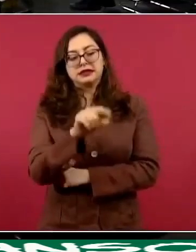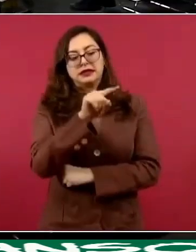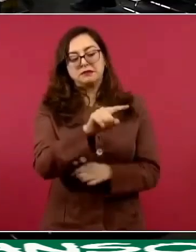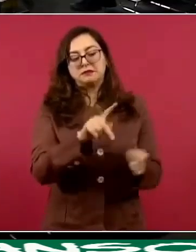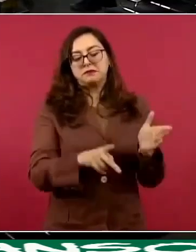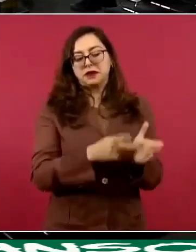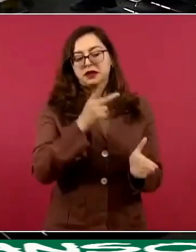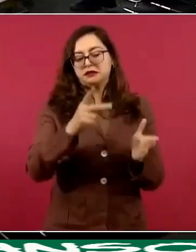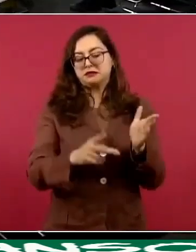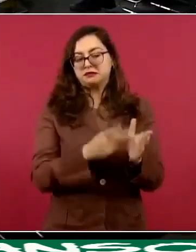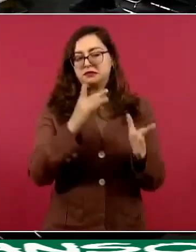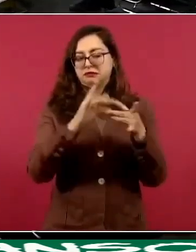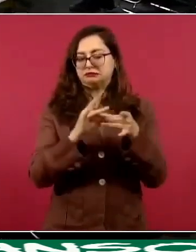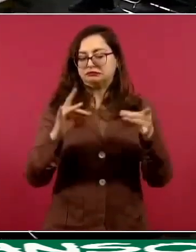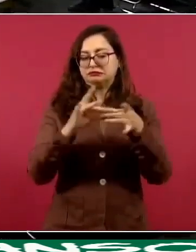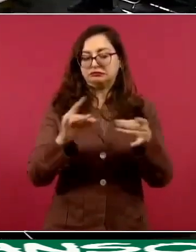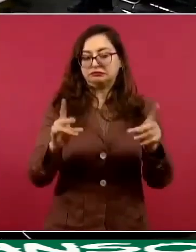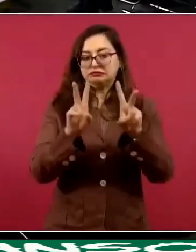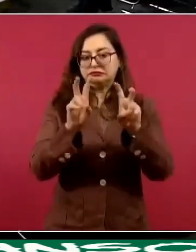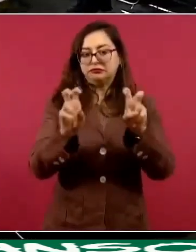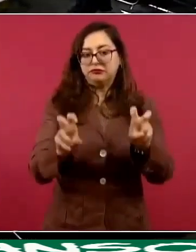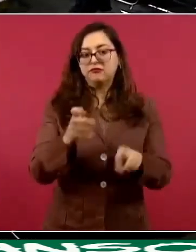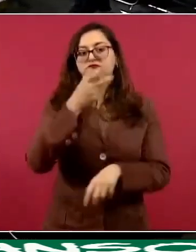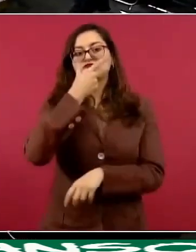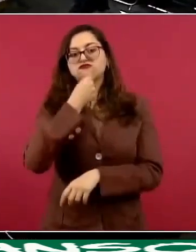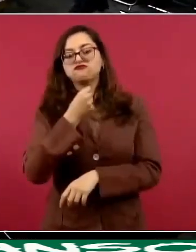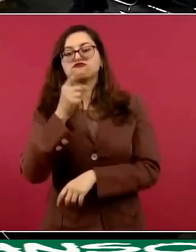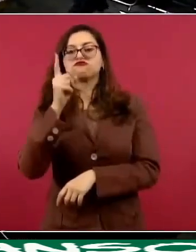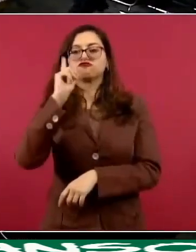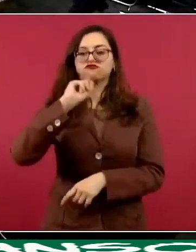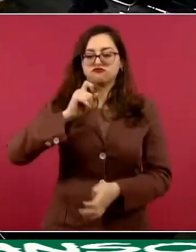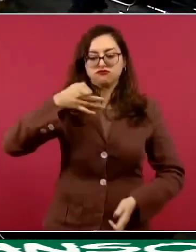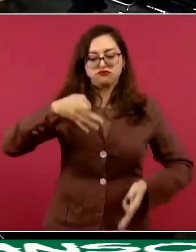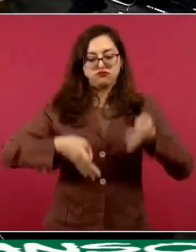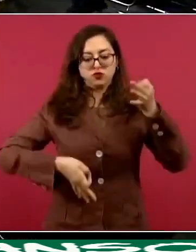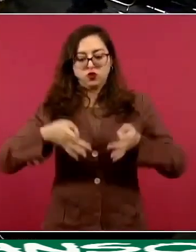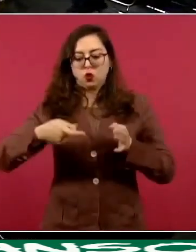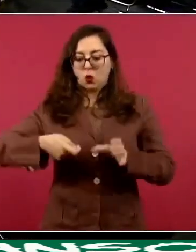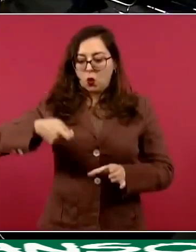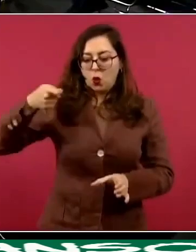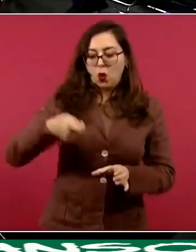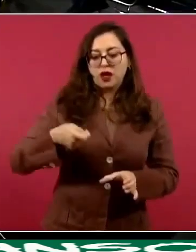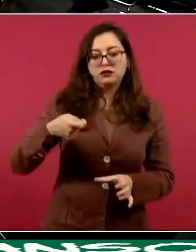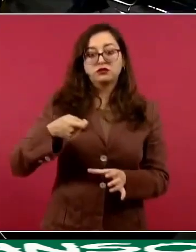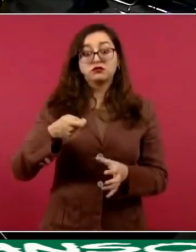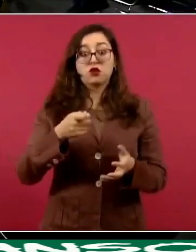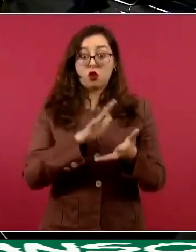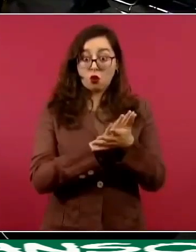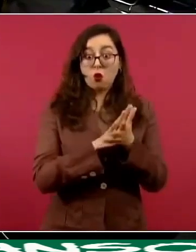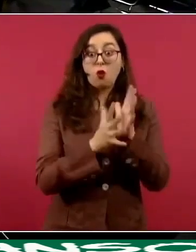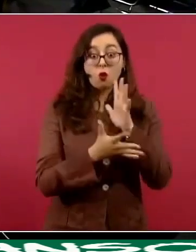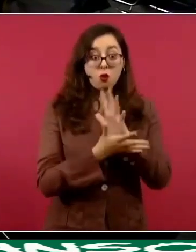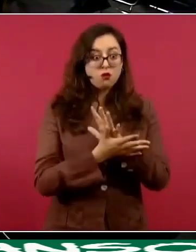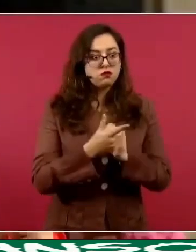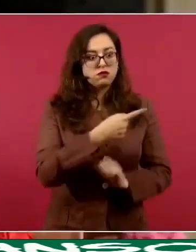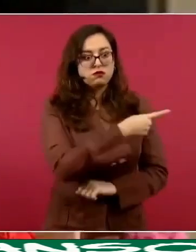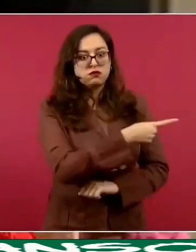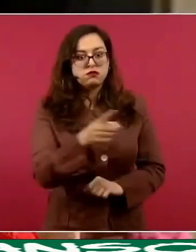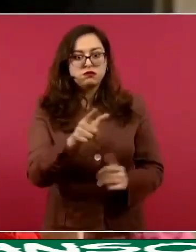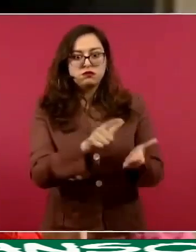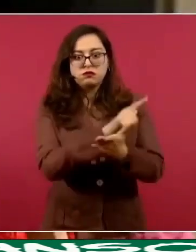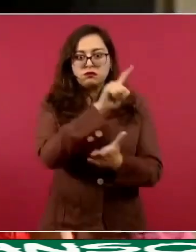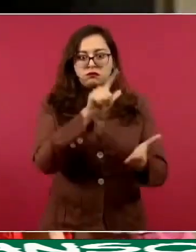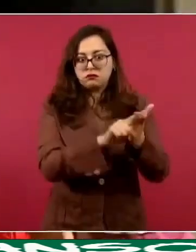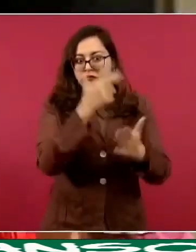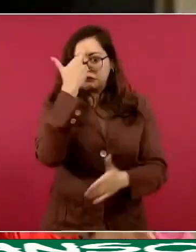magistrados que liberan criminales que son generadores de violencia, uno de varios, porque él presenta